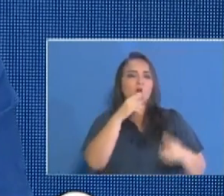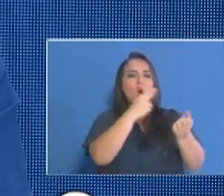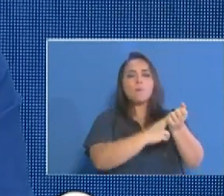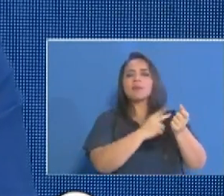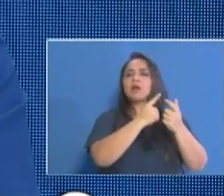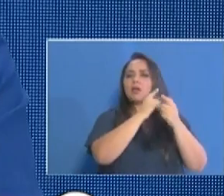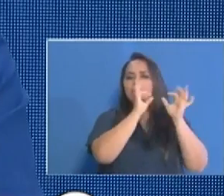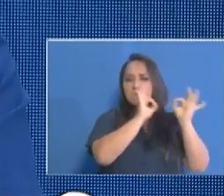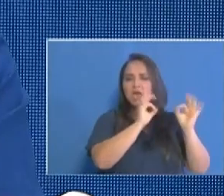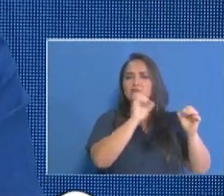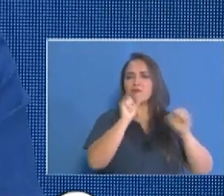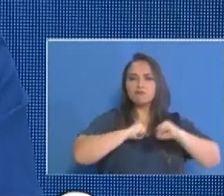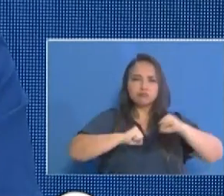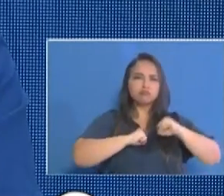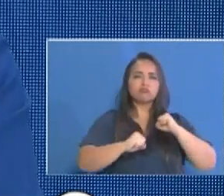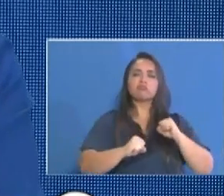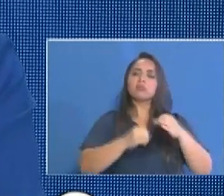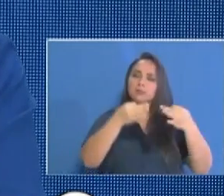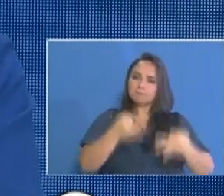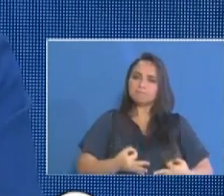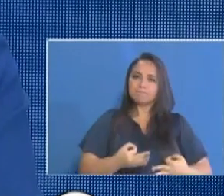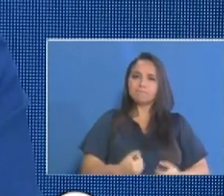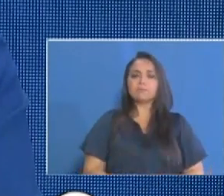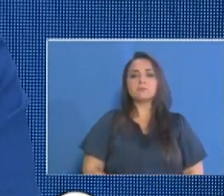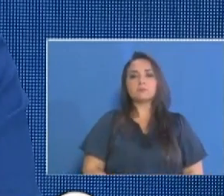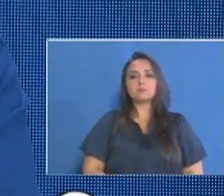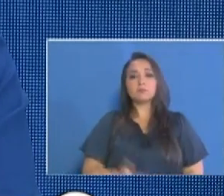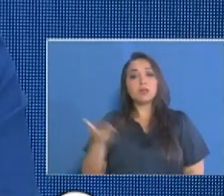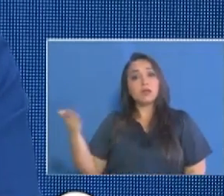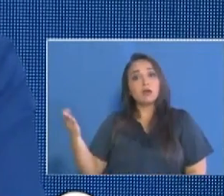se merece. Doctora Marcova,